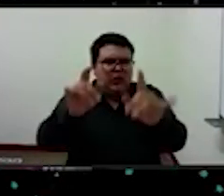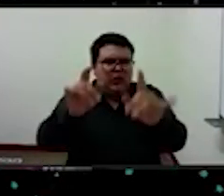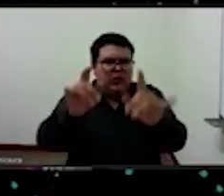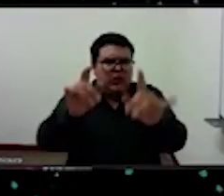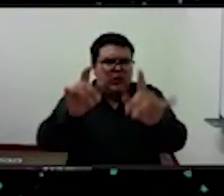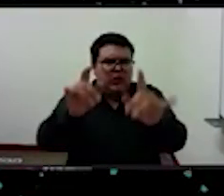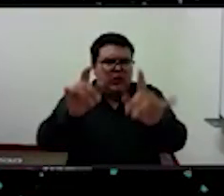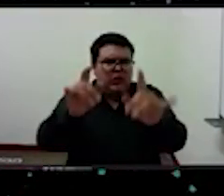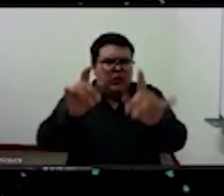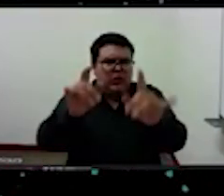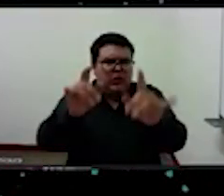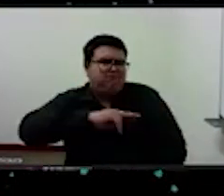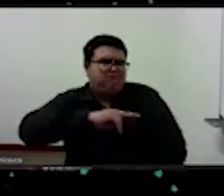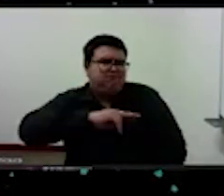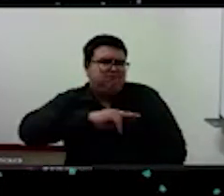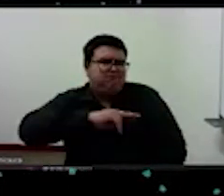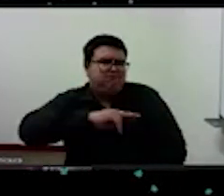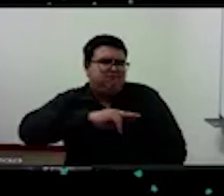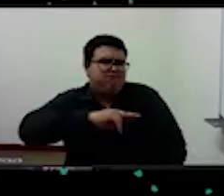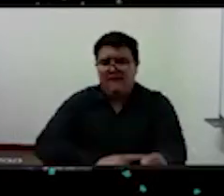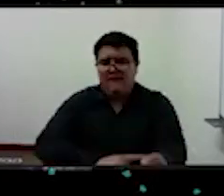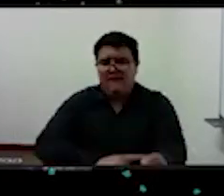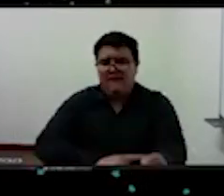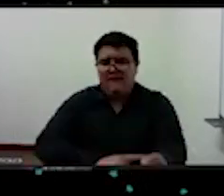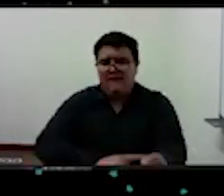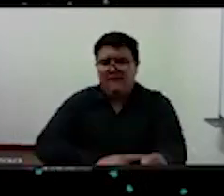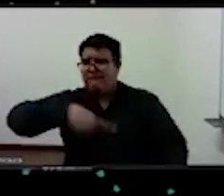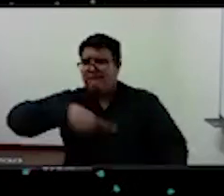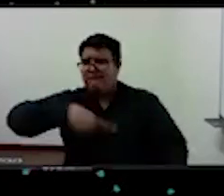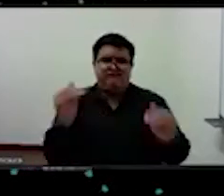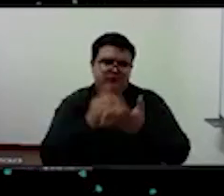electa eso es el problema claro